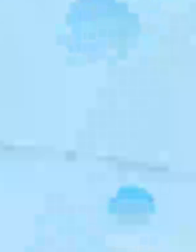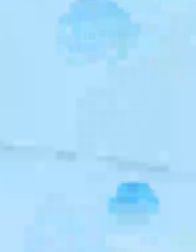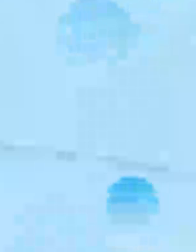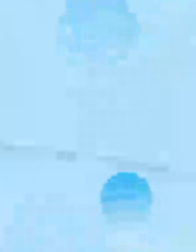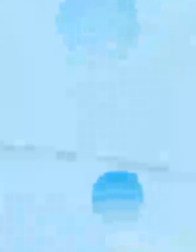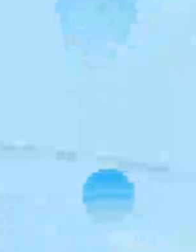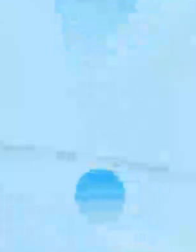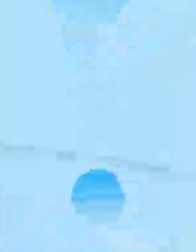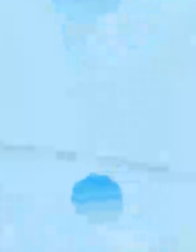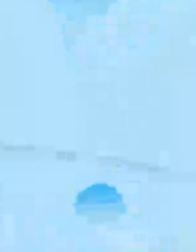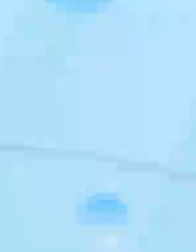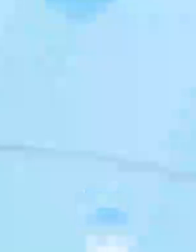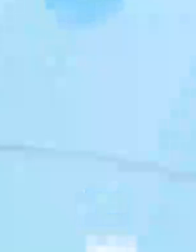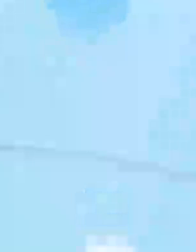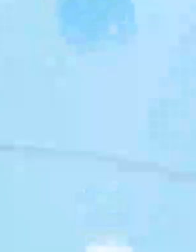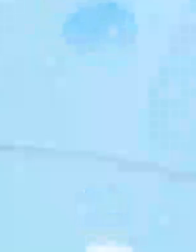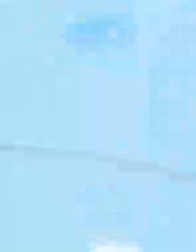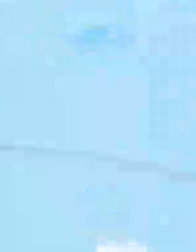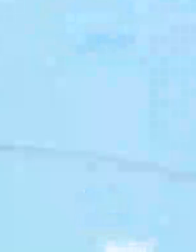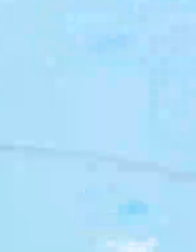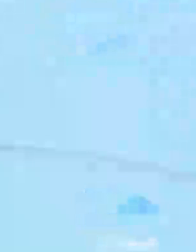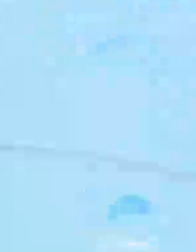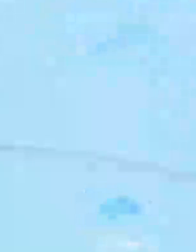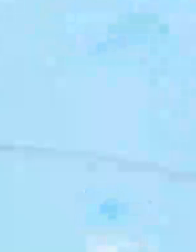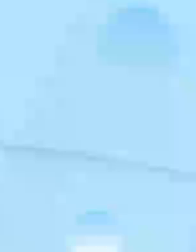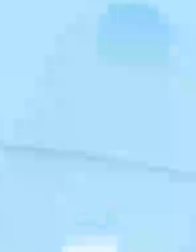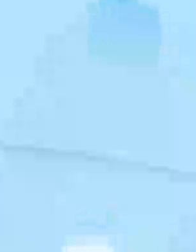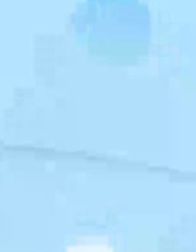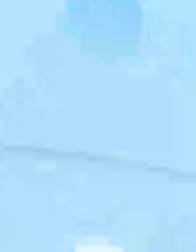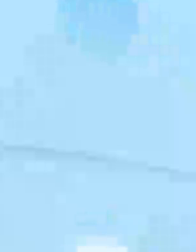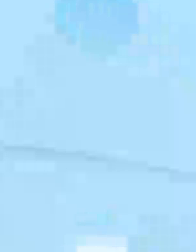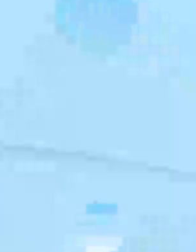¿Cómo se lleva a cabo un estudio de caso?